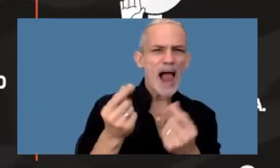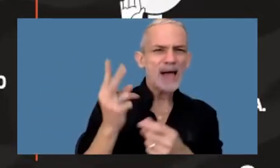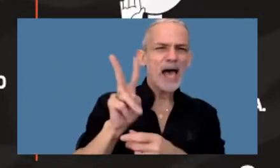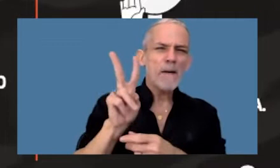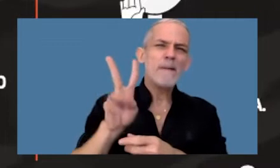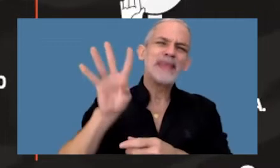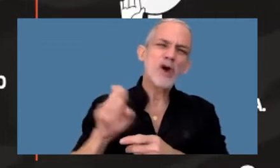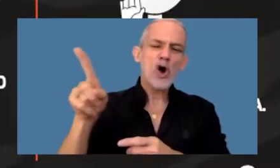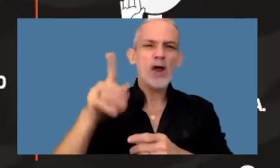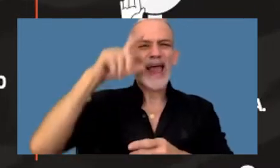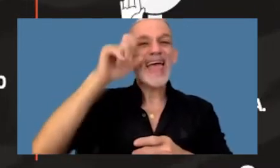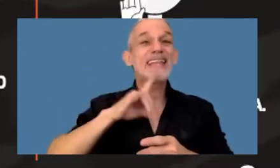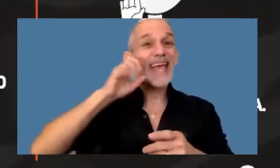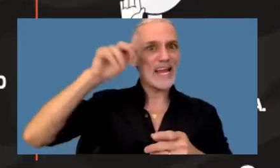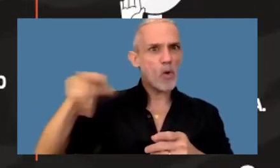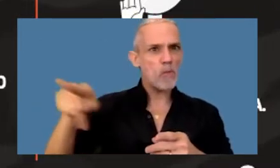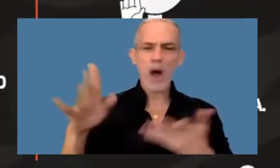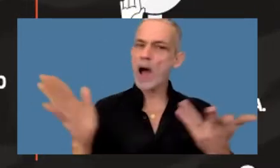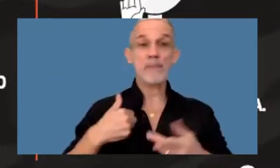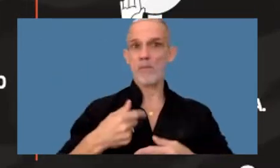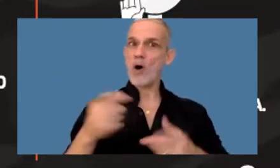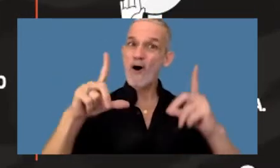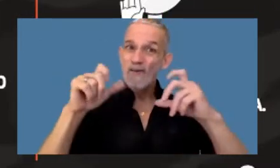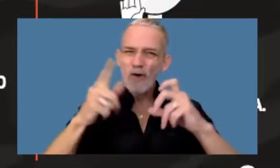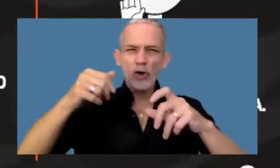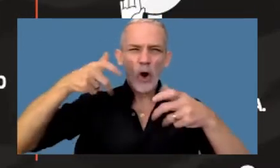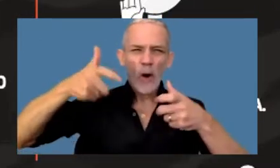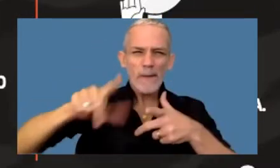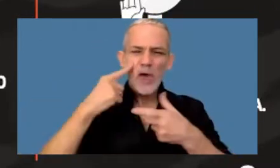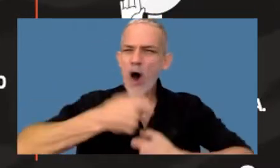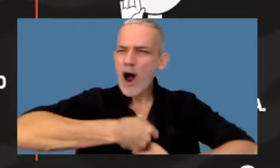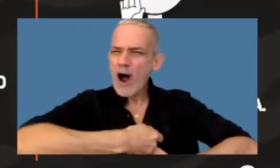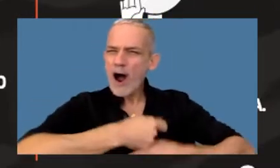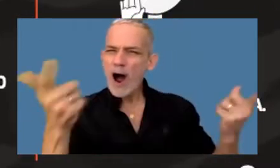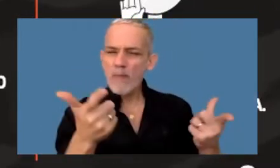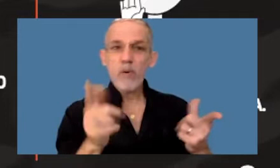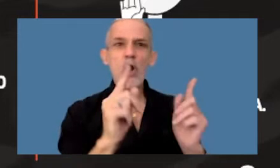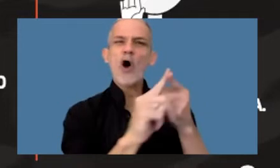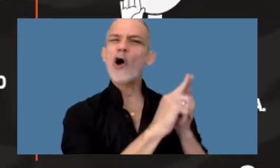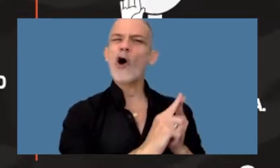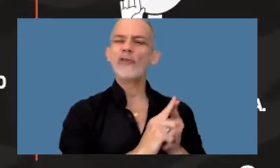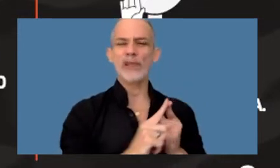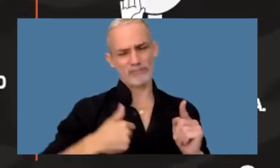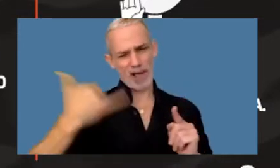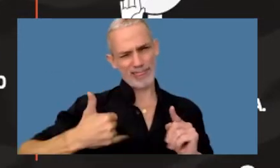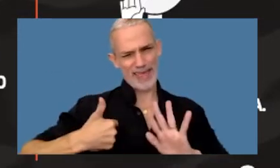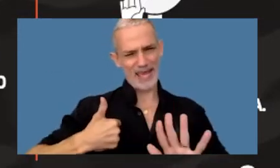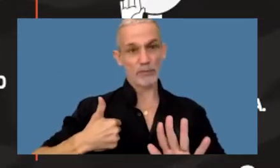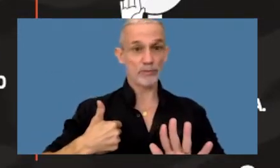preferencia ethereum vamos a repartírselo a distribuirlo en todos tus contactos porque también los tenemos